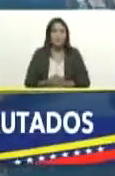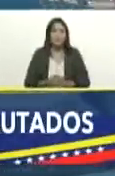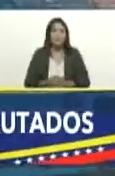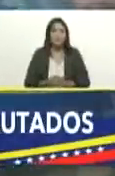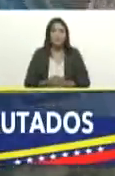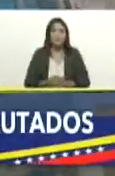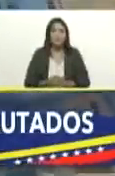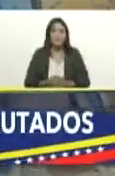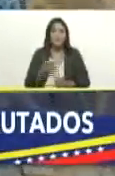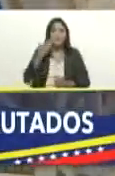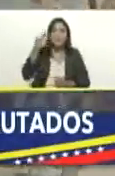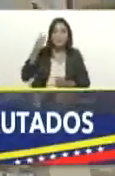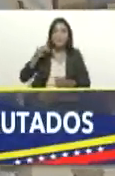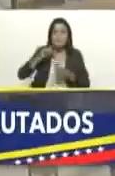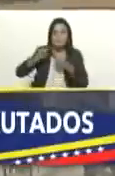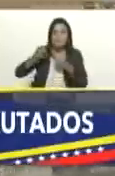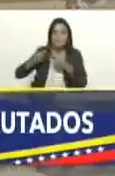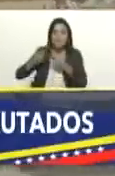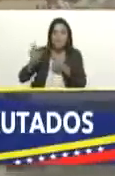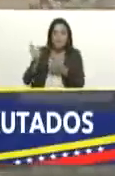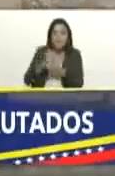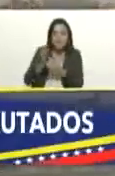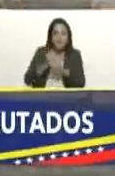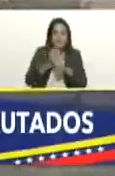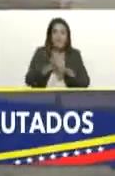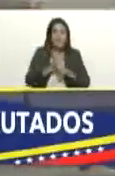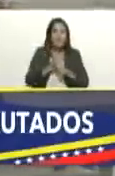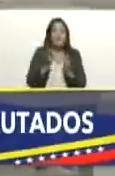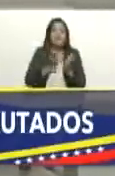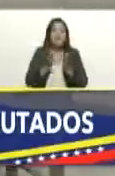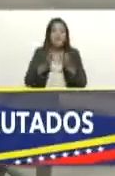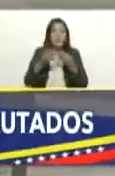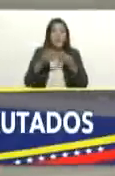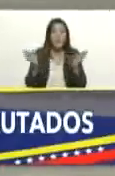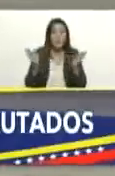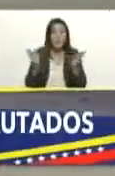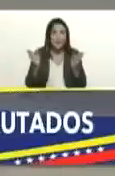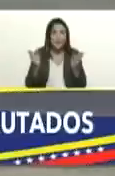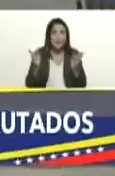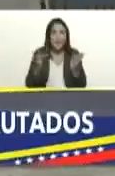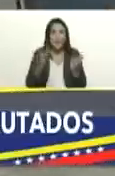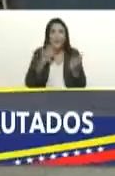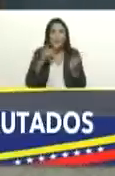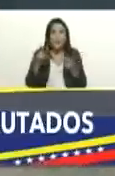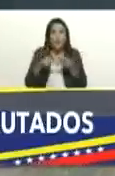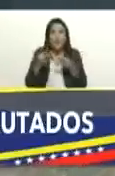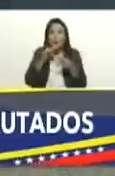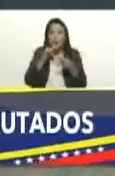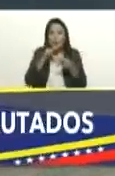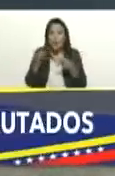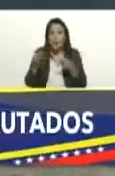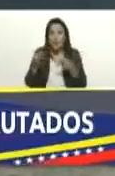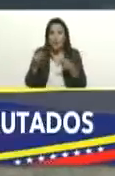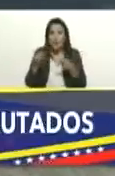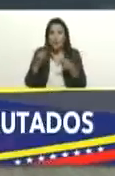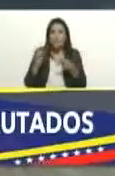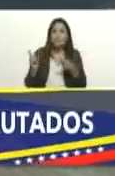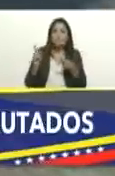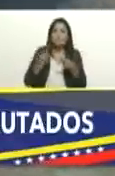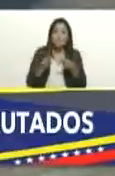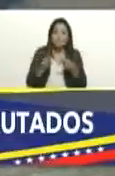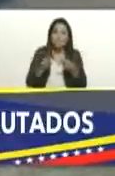insumos que hemos encontrado hay algunos asociados a los servicios públicos entre ellos el servicio del agua yo quisiera que